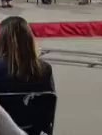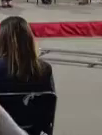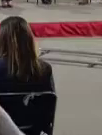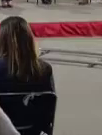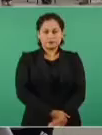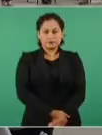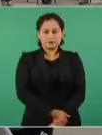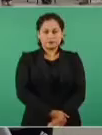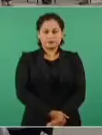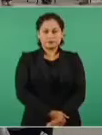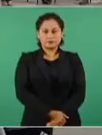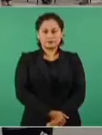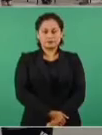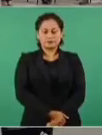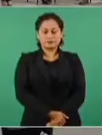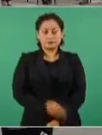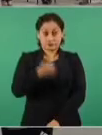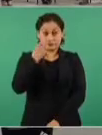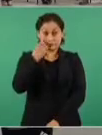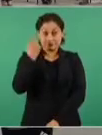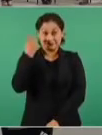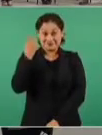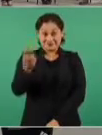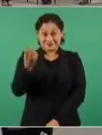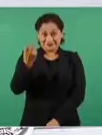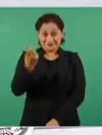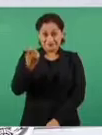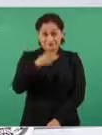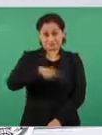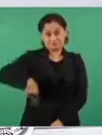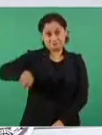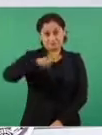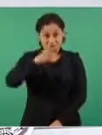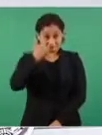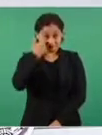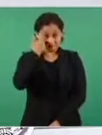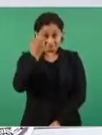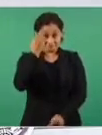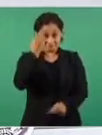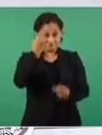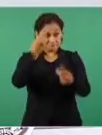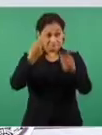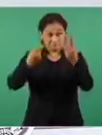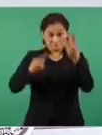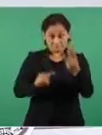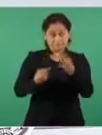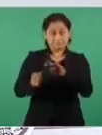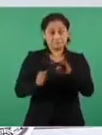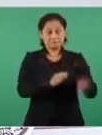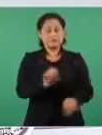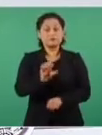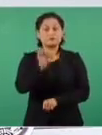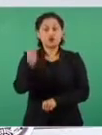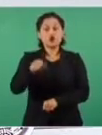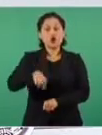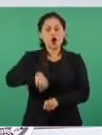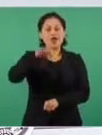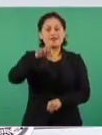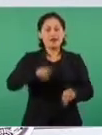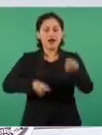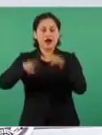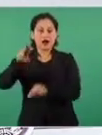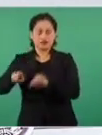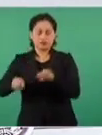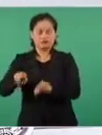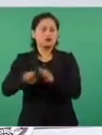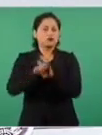Si lo vemos por nivel igual de escolaridad, en tipo de estos corchetes de edad, los niños y las niñas de